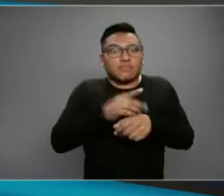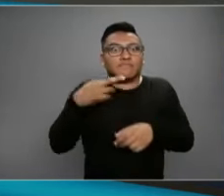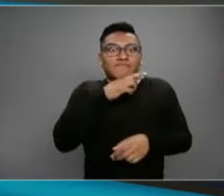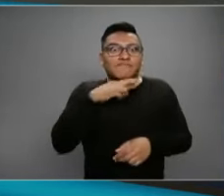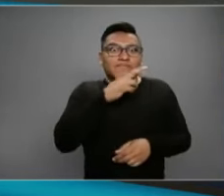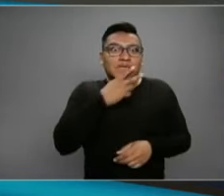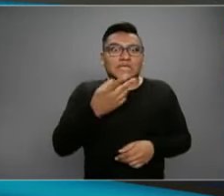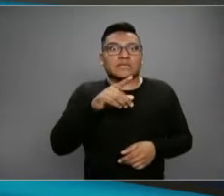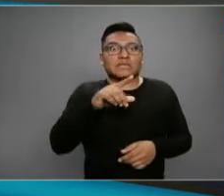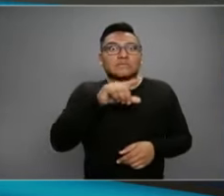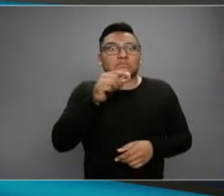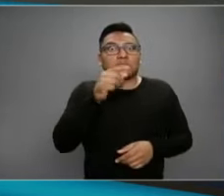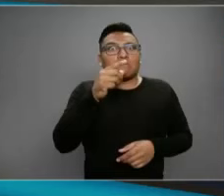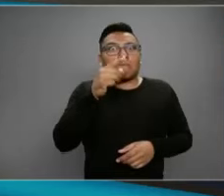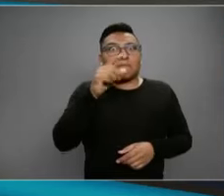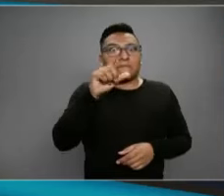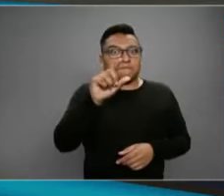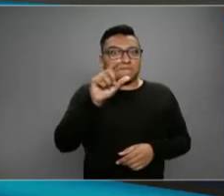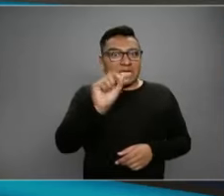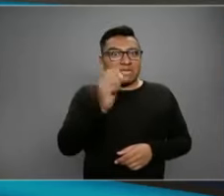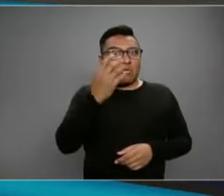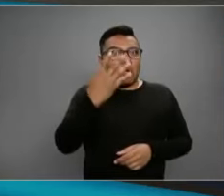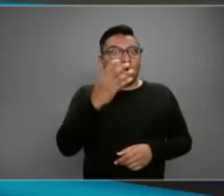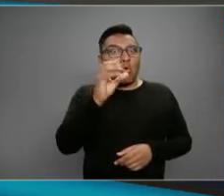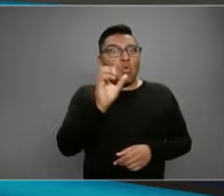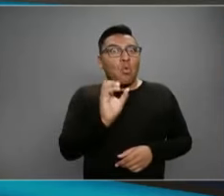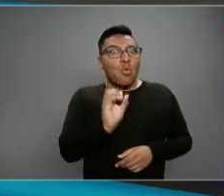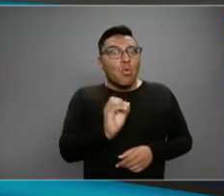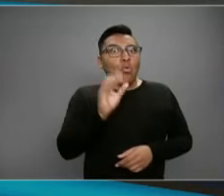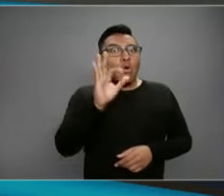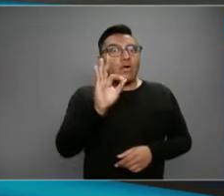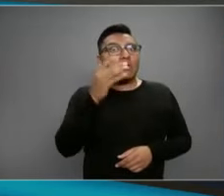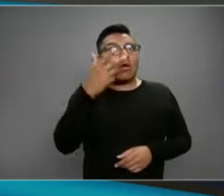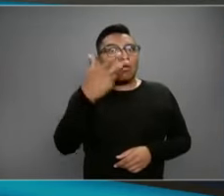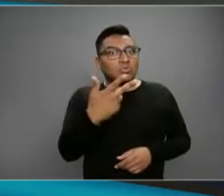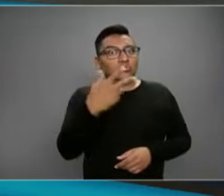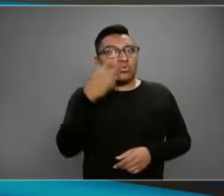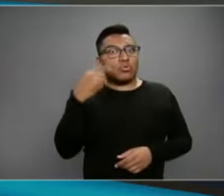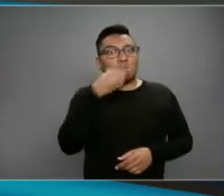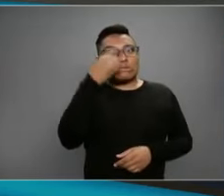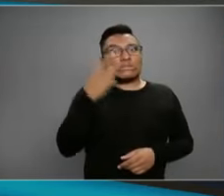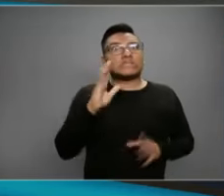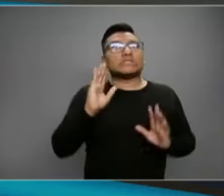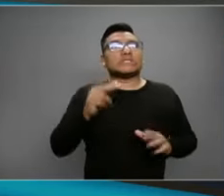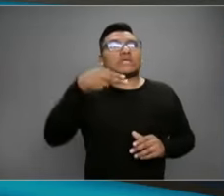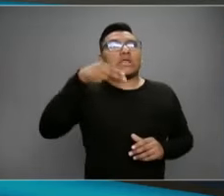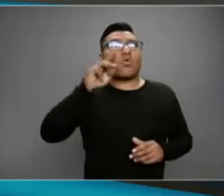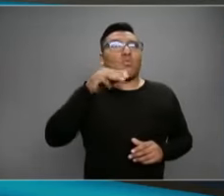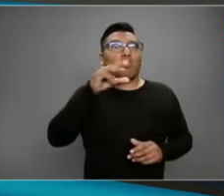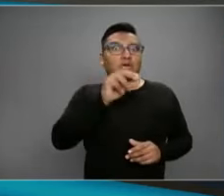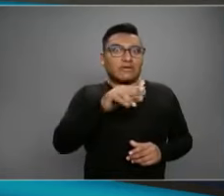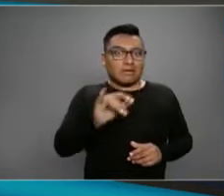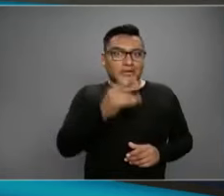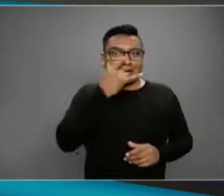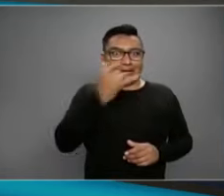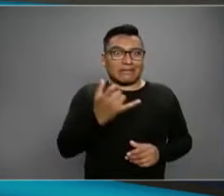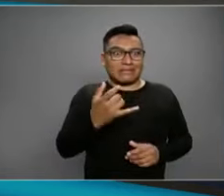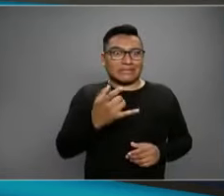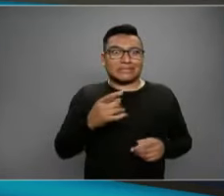probablemente en 24, máximo 48 horas, ya está bien puesto el cuadro de neumonía. Este